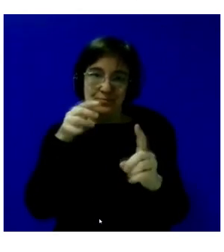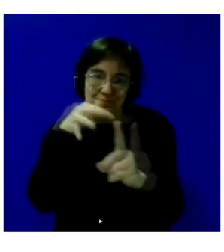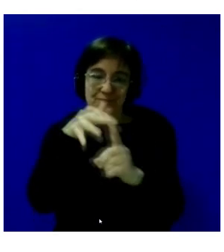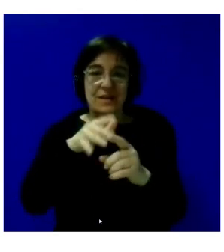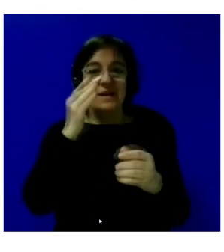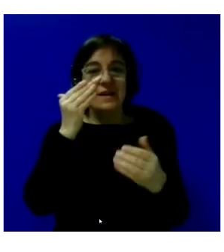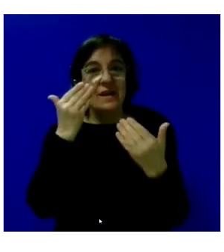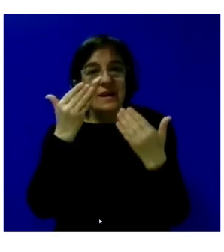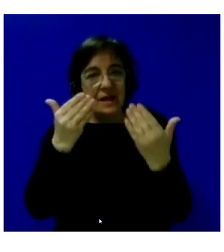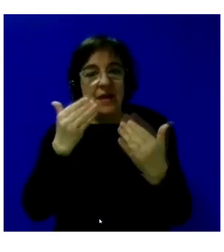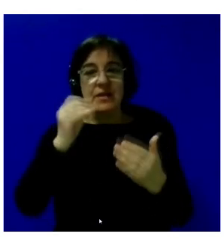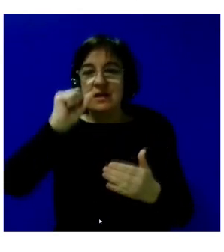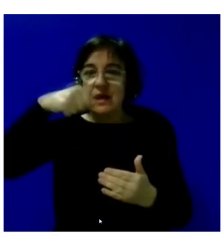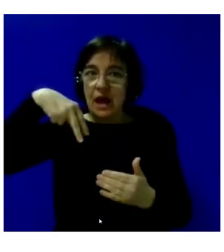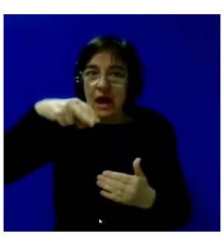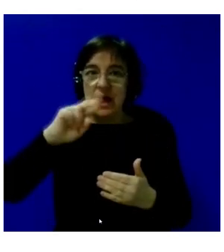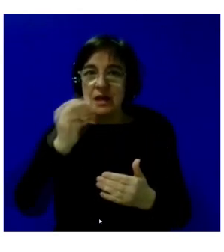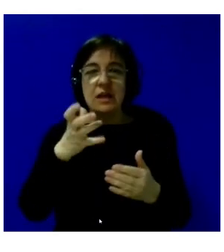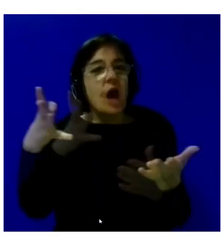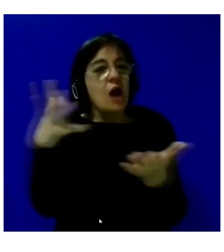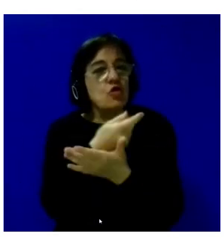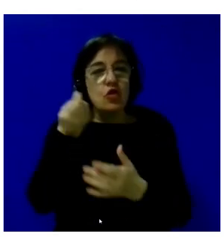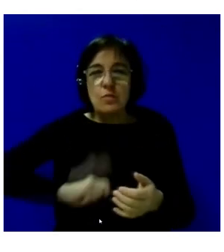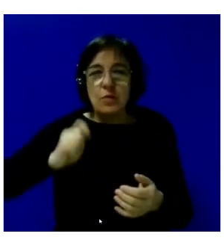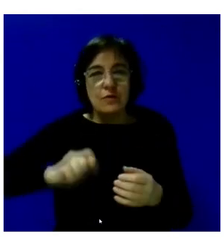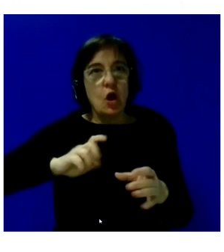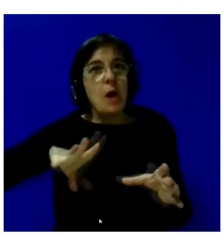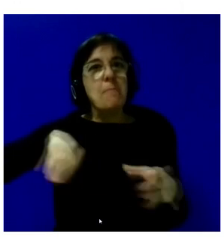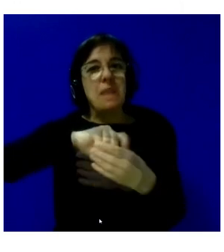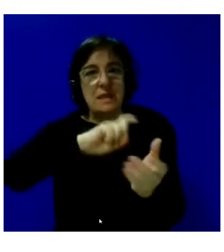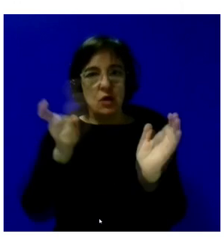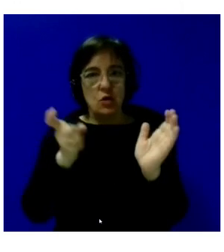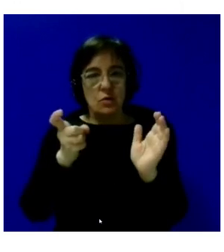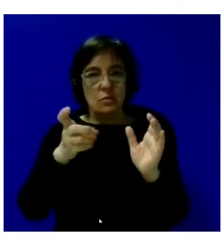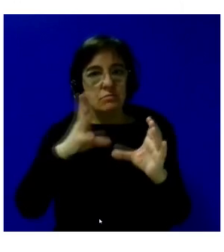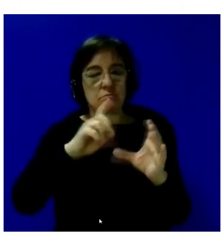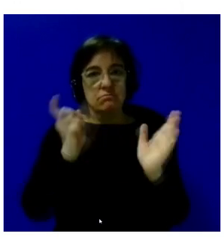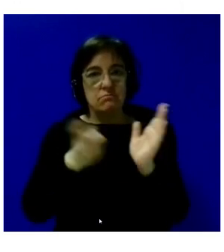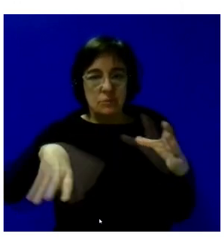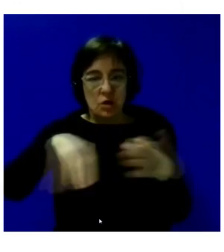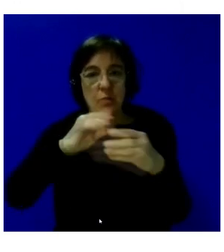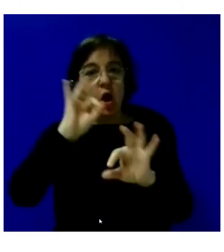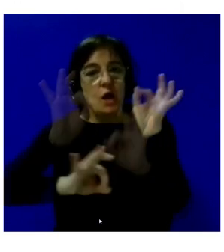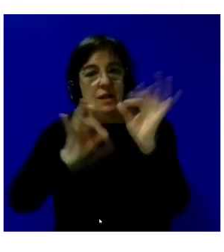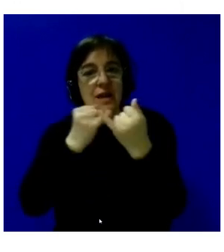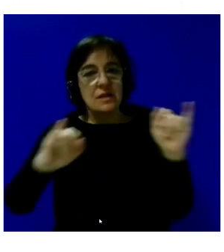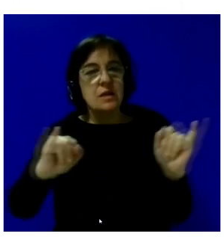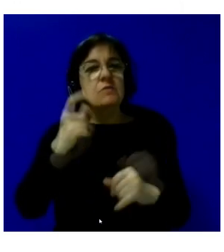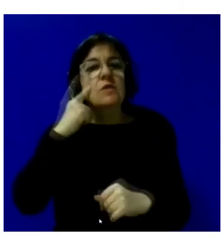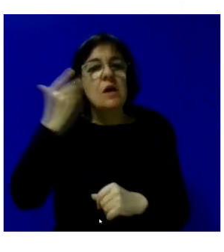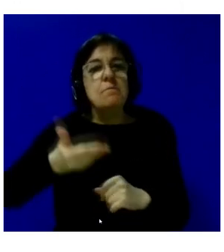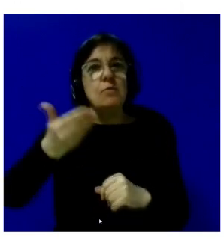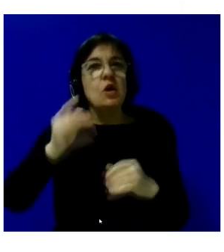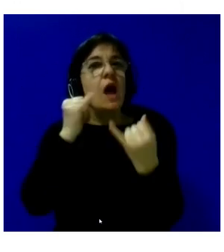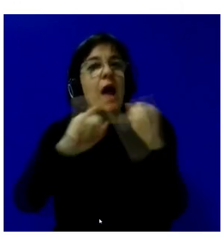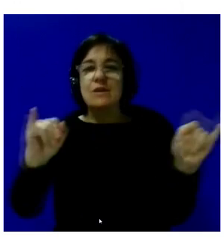Gracias, Enrique, y gracias a todos los profesionales de Plena Inclusión por organizar este acto y, lo más importante, no